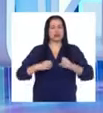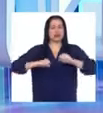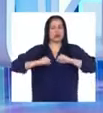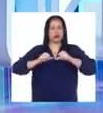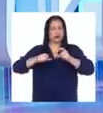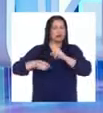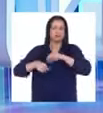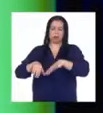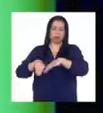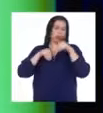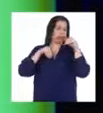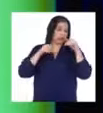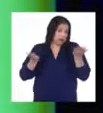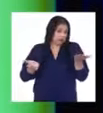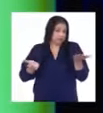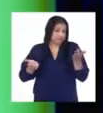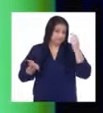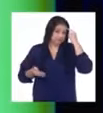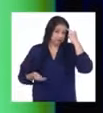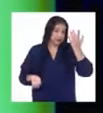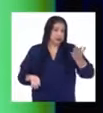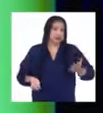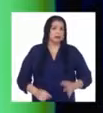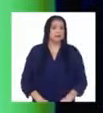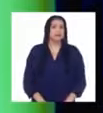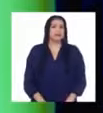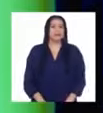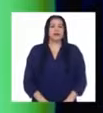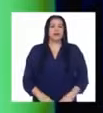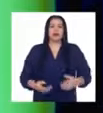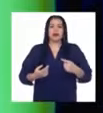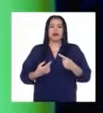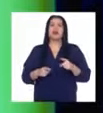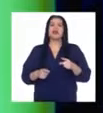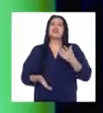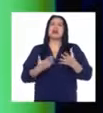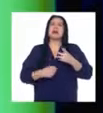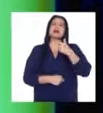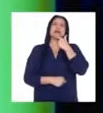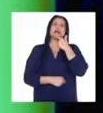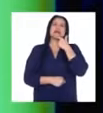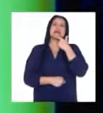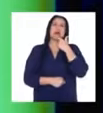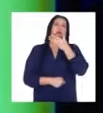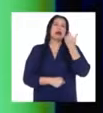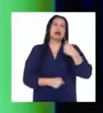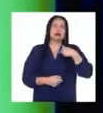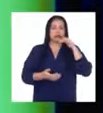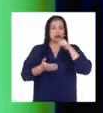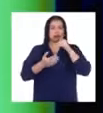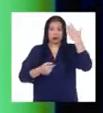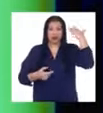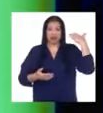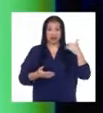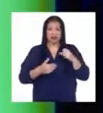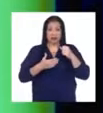y ejercer la abogacía, era otra cosa que había estudiado.